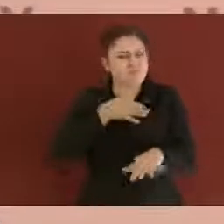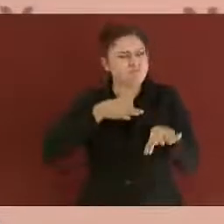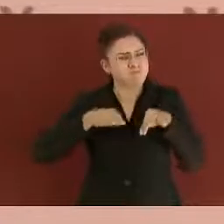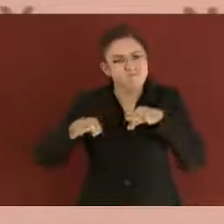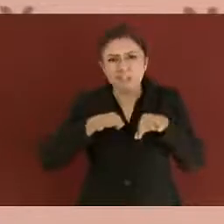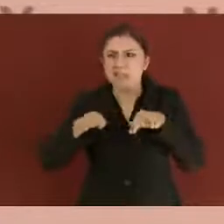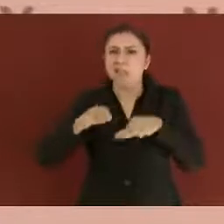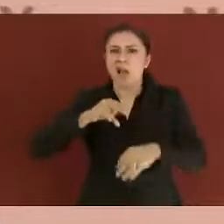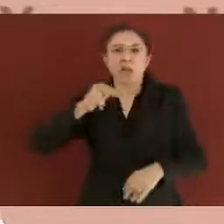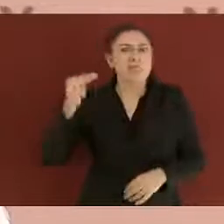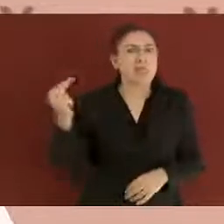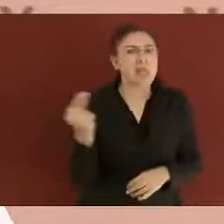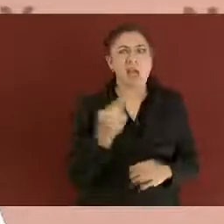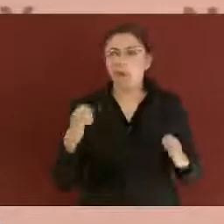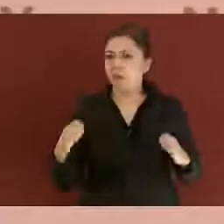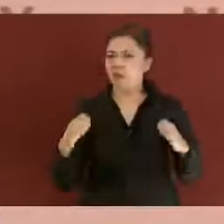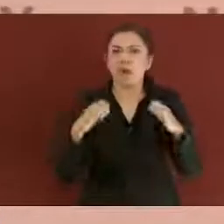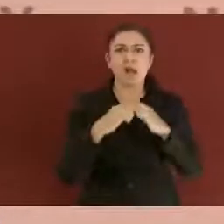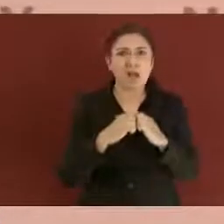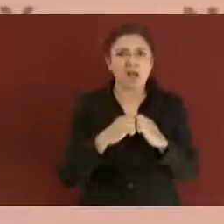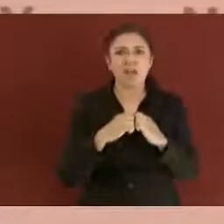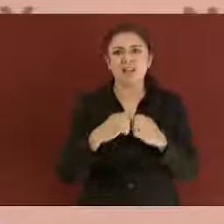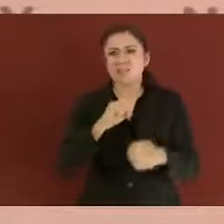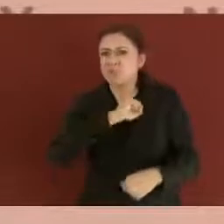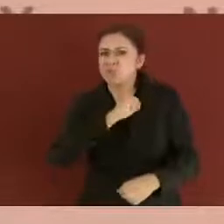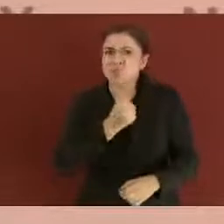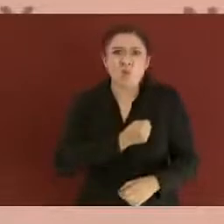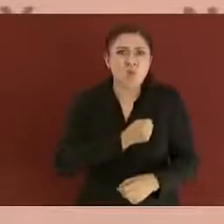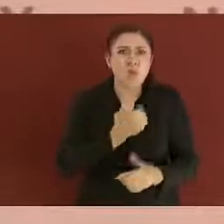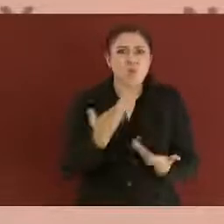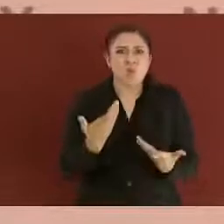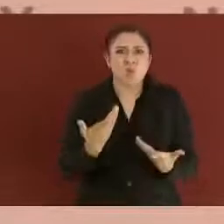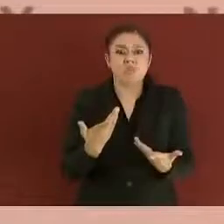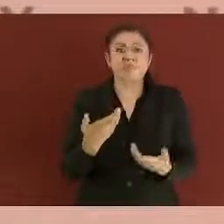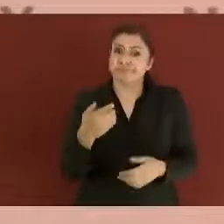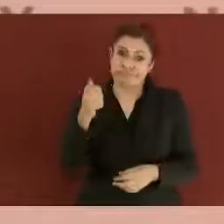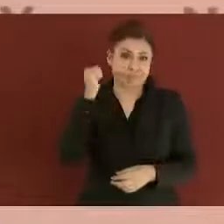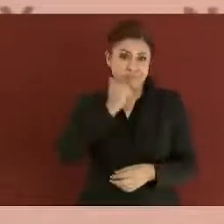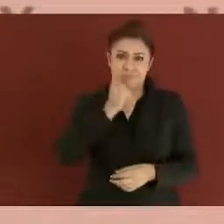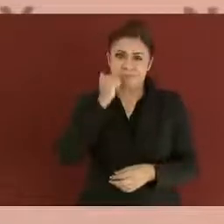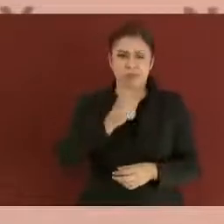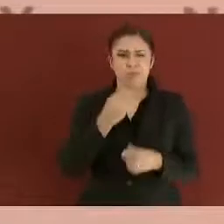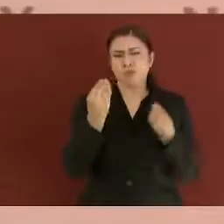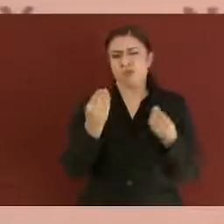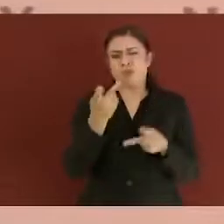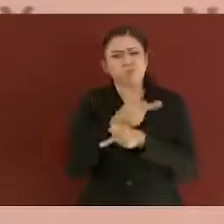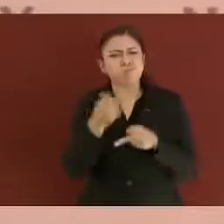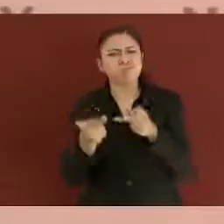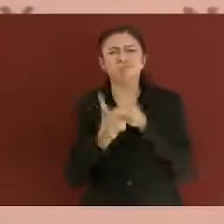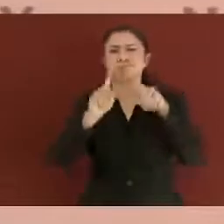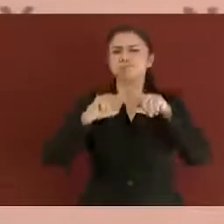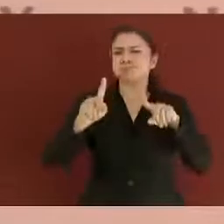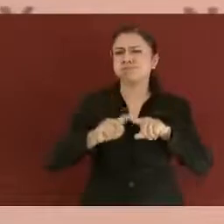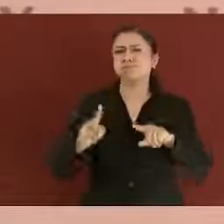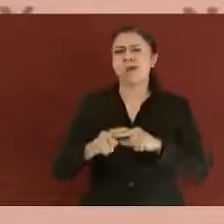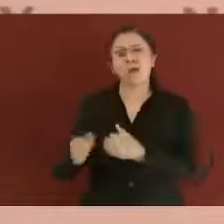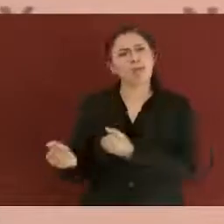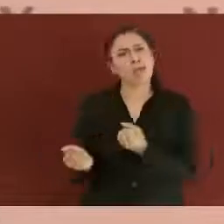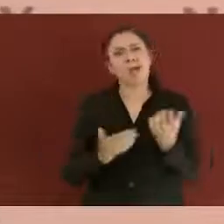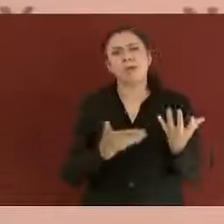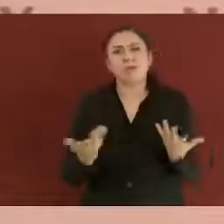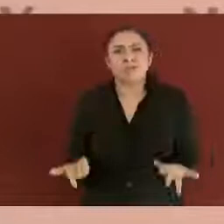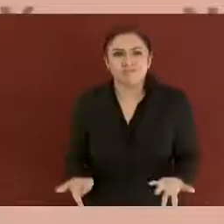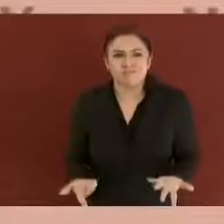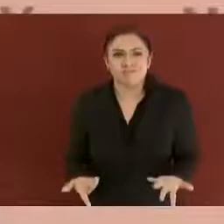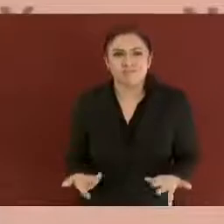por urgencia de salud y también, por supuesto, se trasladan mercancías. Una carretera contribuye al